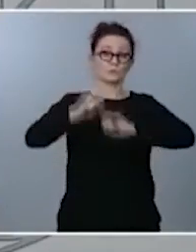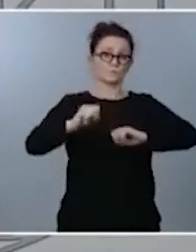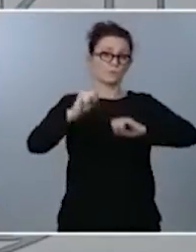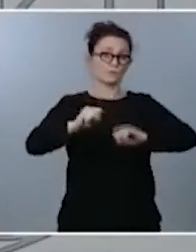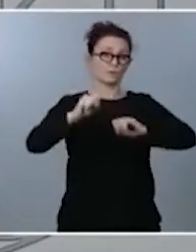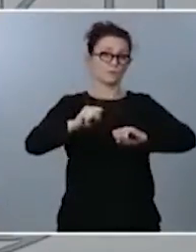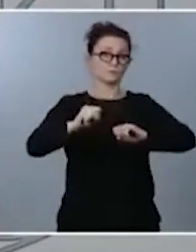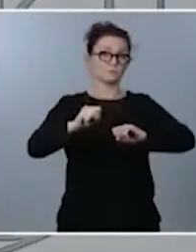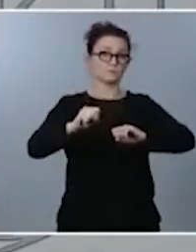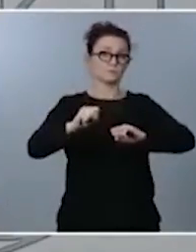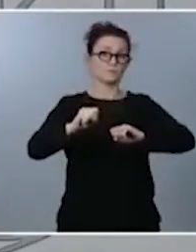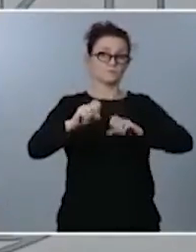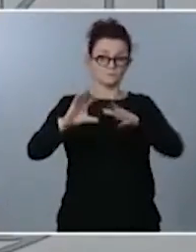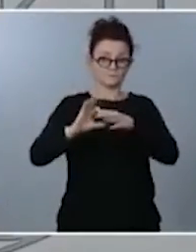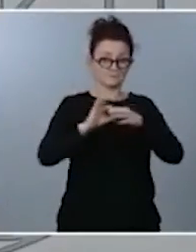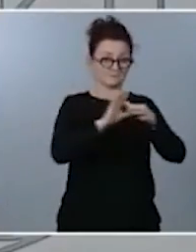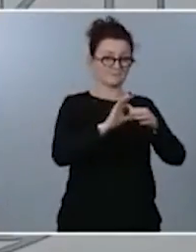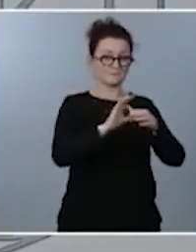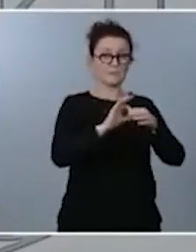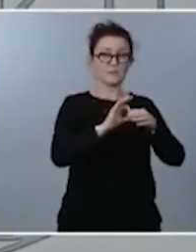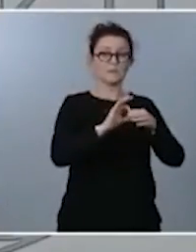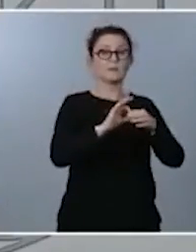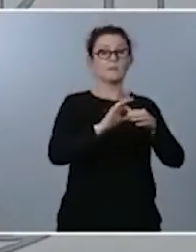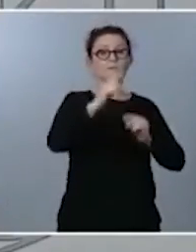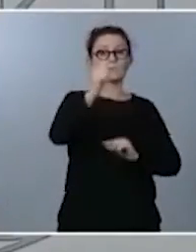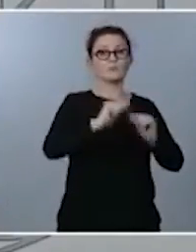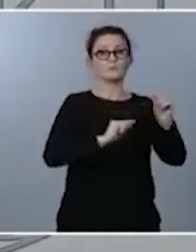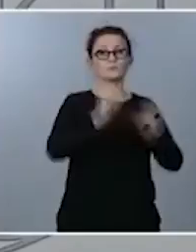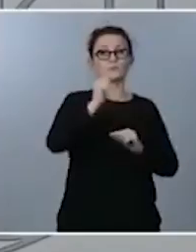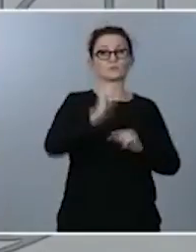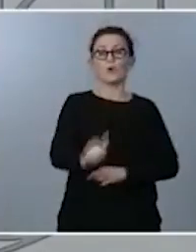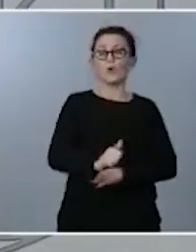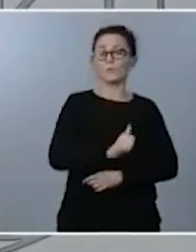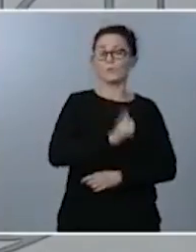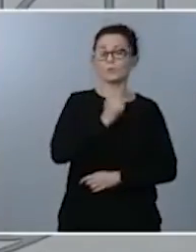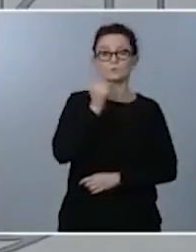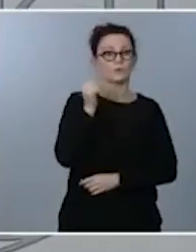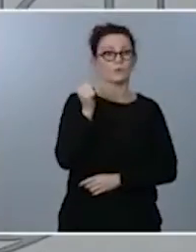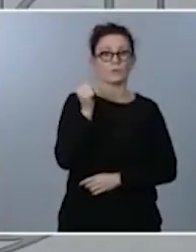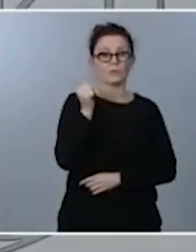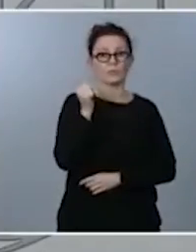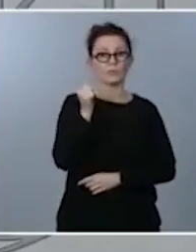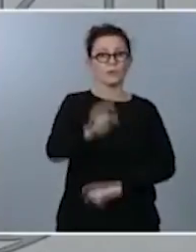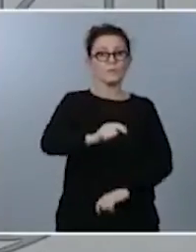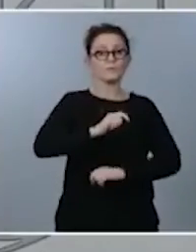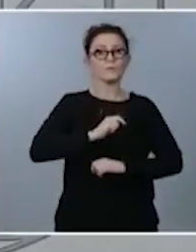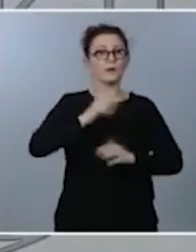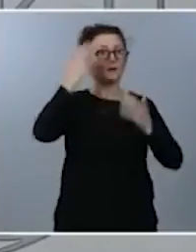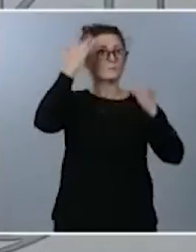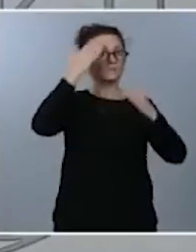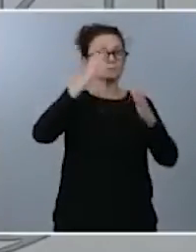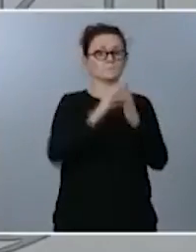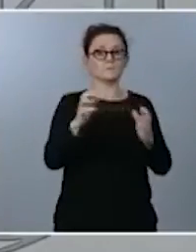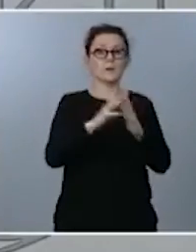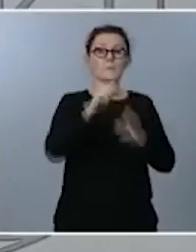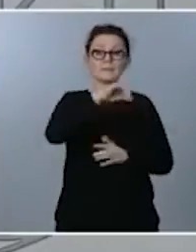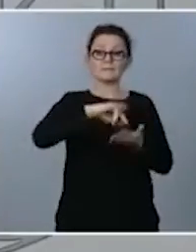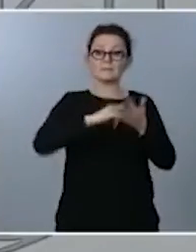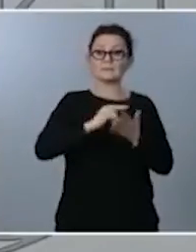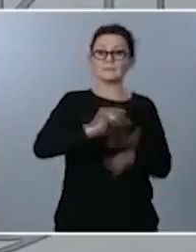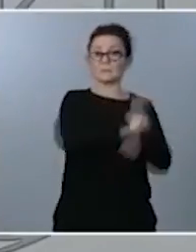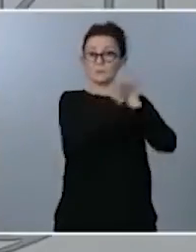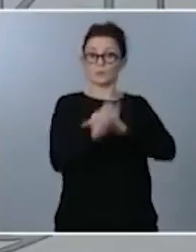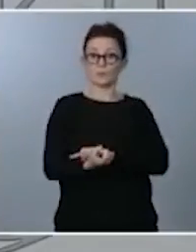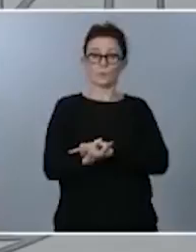esto es un elemento que este presupuesto es una oportunidad es una esperanza para que ese sistema se pueda modificar y por tanto